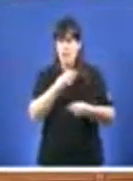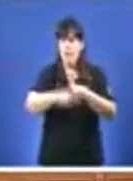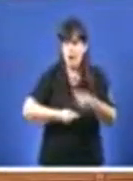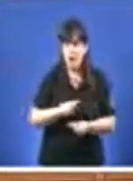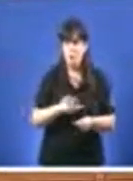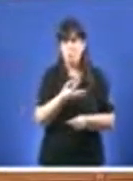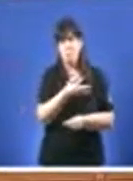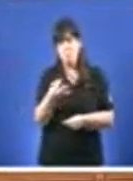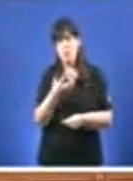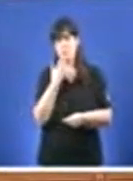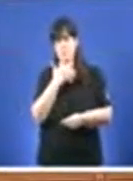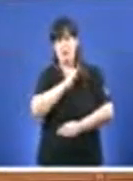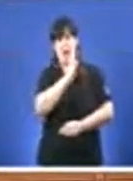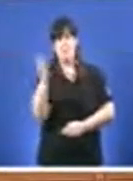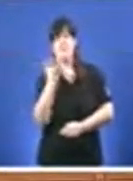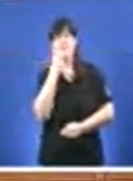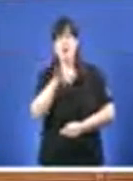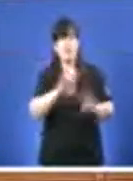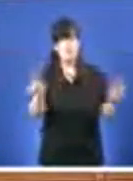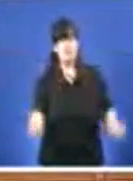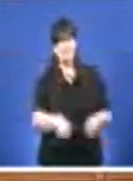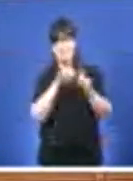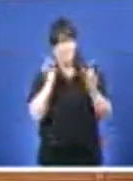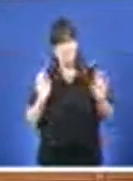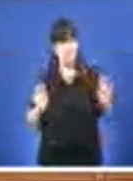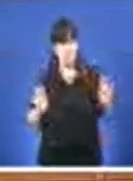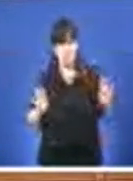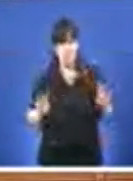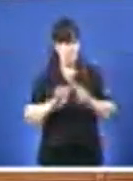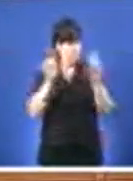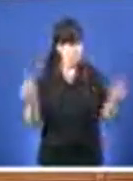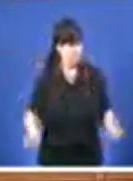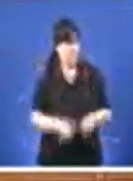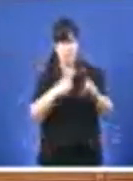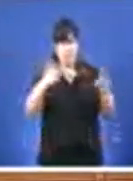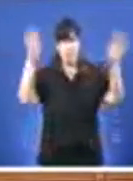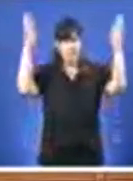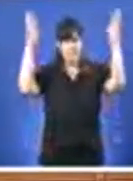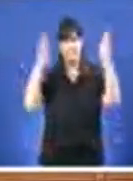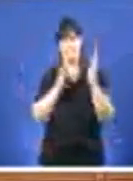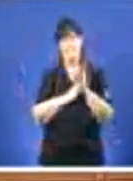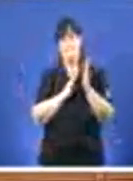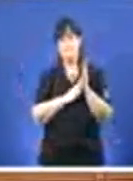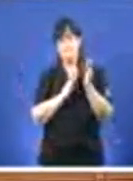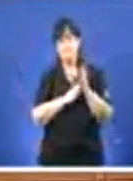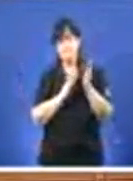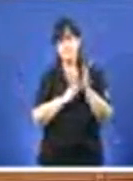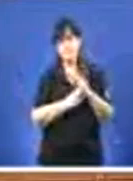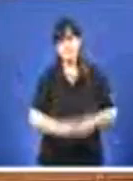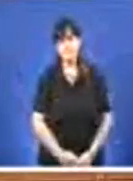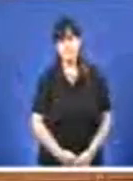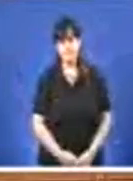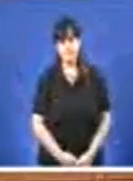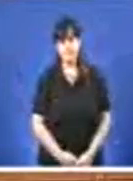a quen afecte e a quen non afecte. exactamente igual, señoría. E por eso me